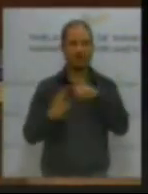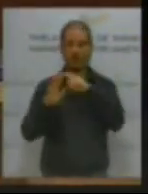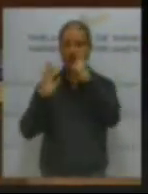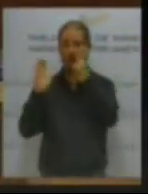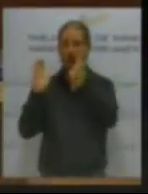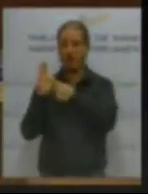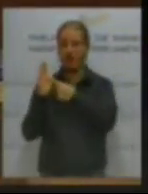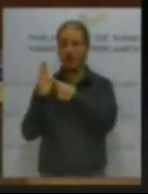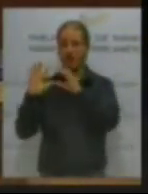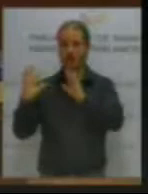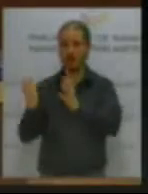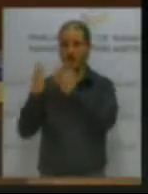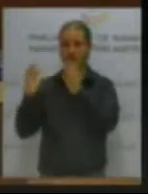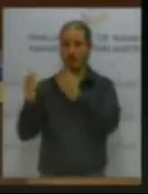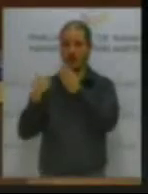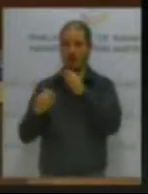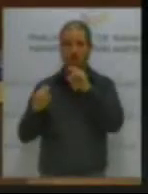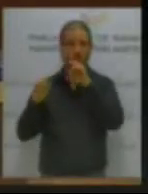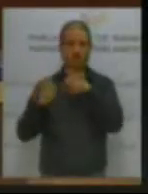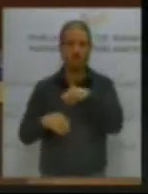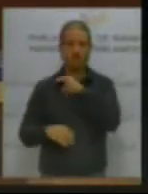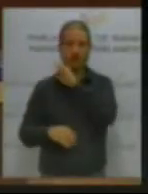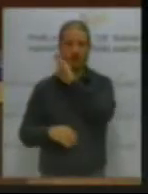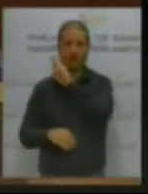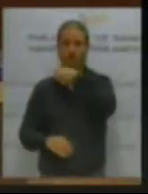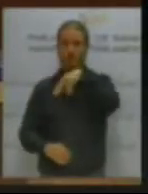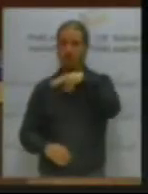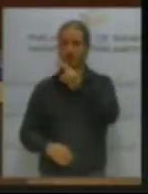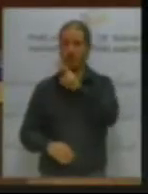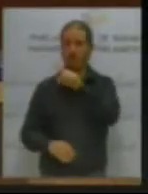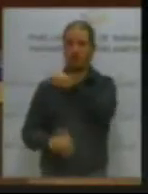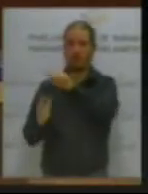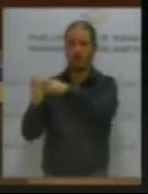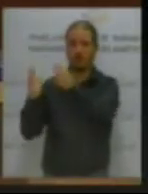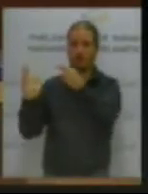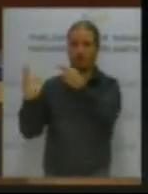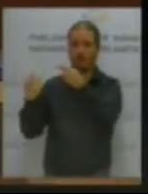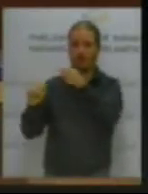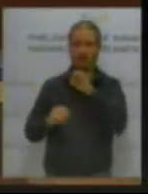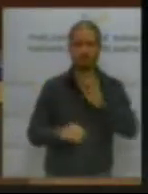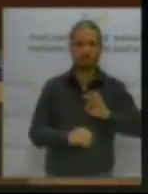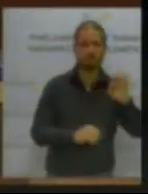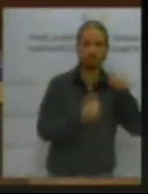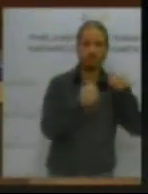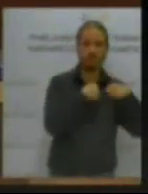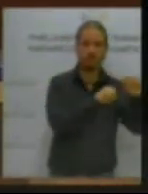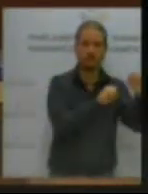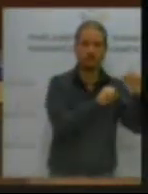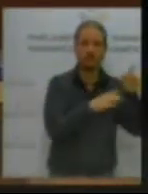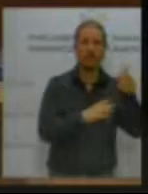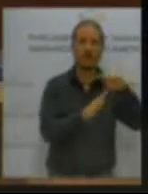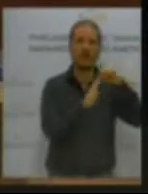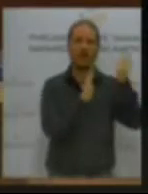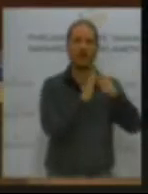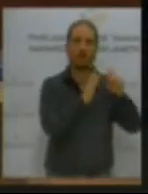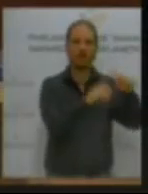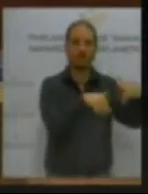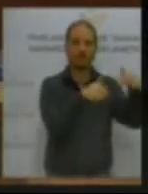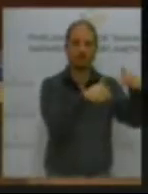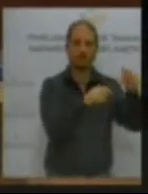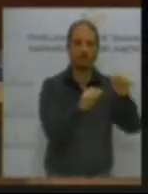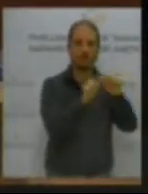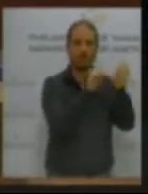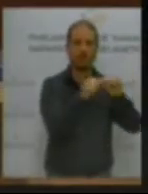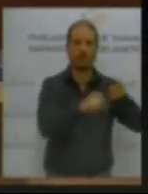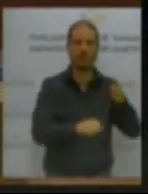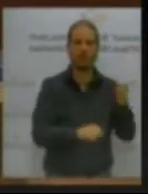como la del PNV en Guipúzcoa, o sale aquí a defender una ley de residuos modelo Bildu? ¿Eh? ¿Cuál sale a